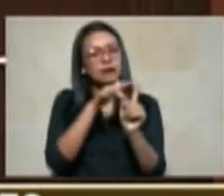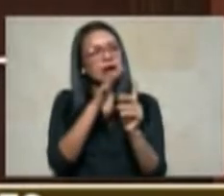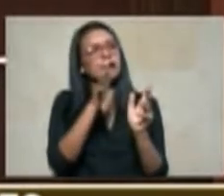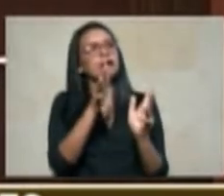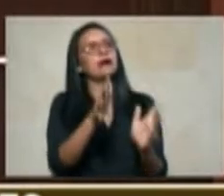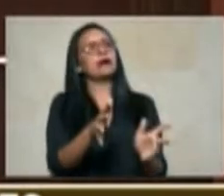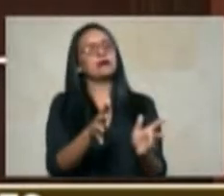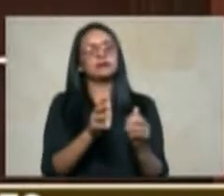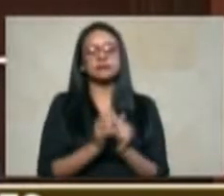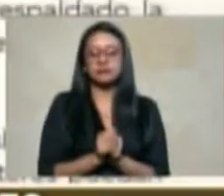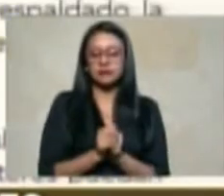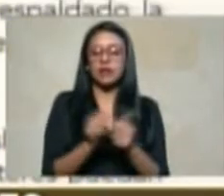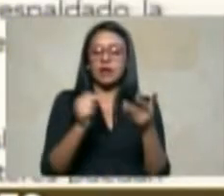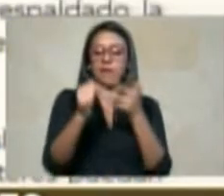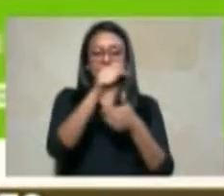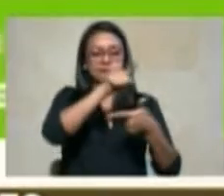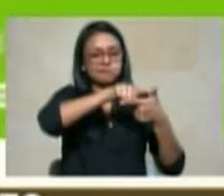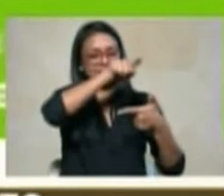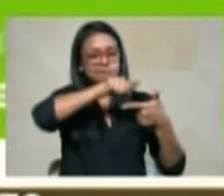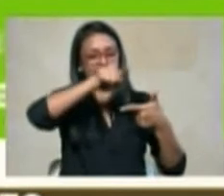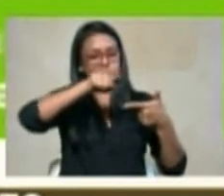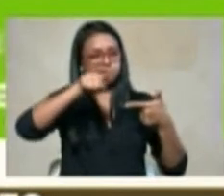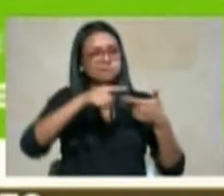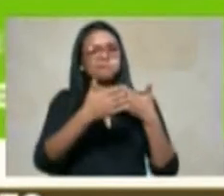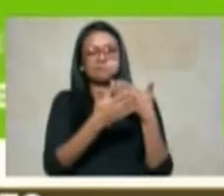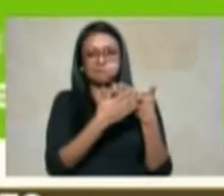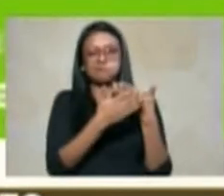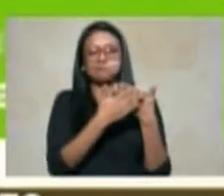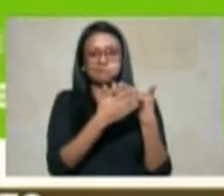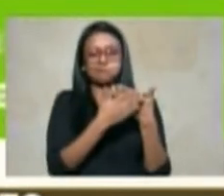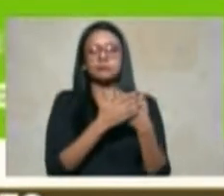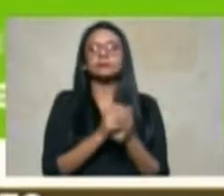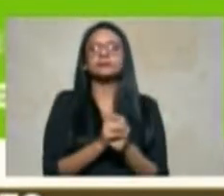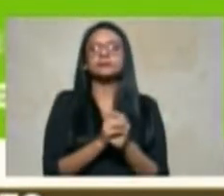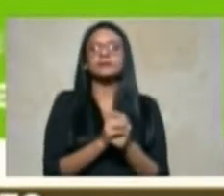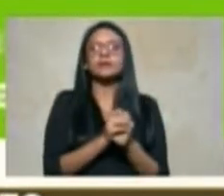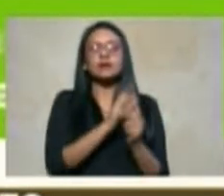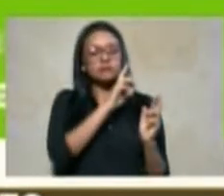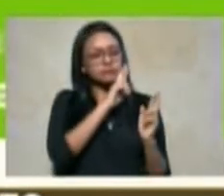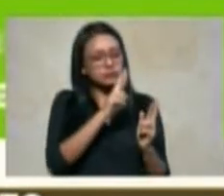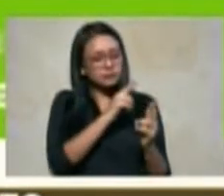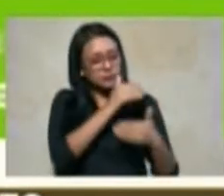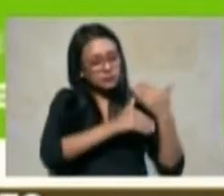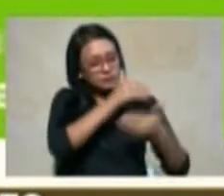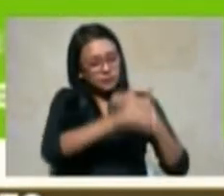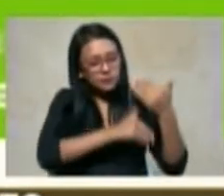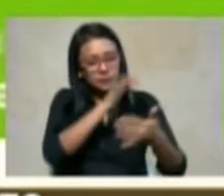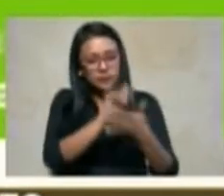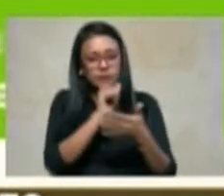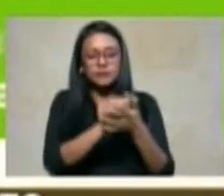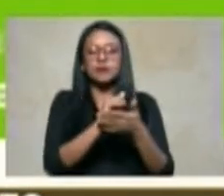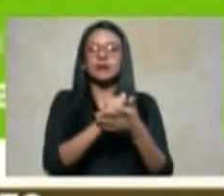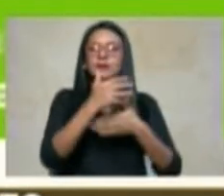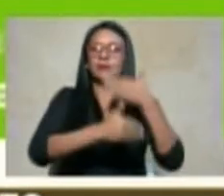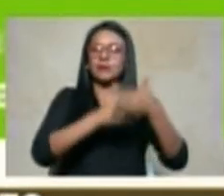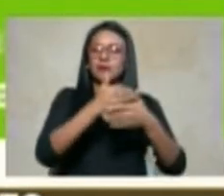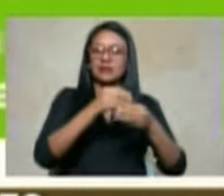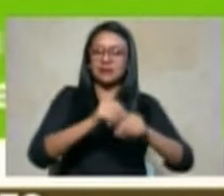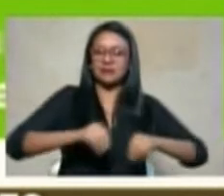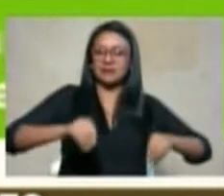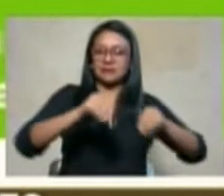determinantes los resultados de la política de restitución de tierras plasmadas en la ley 1448